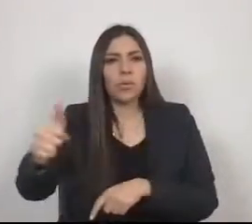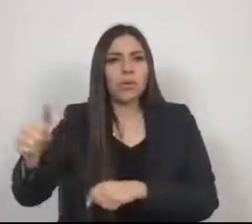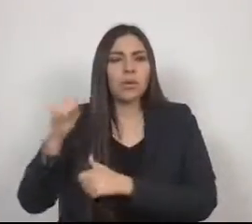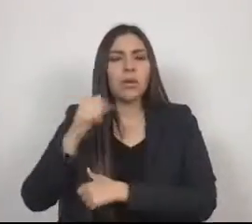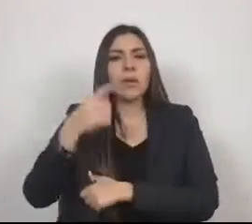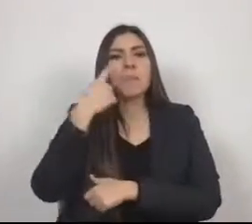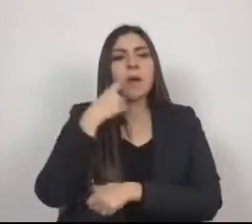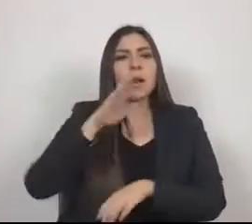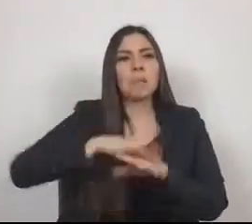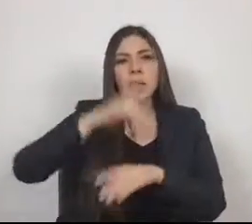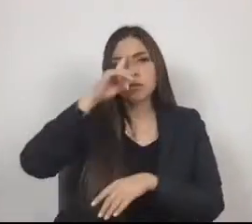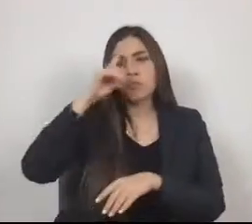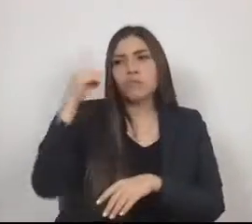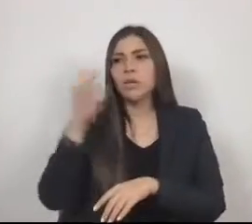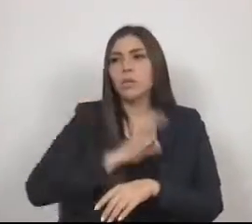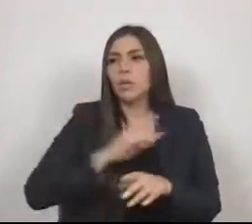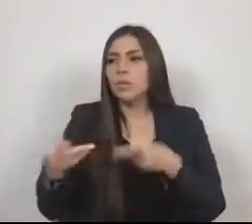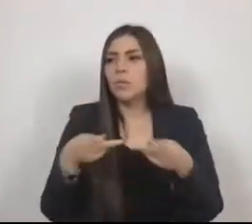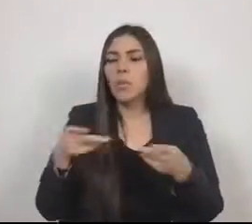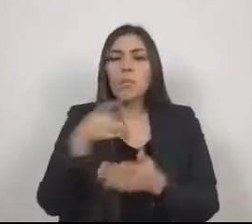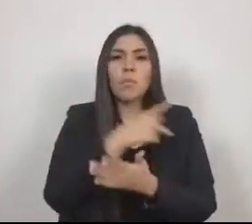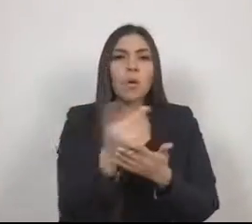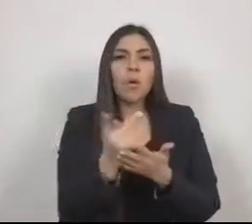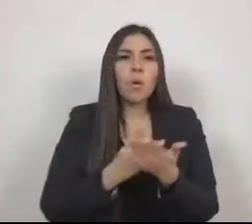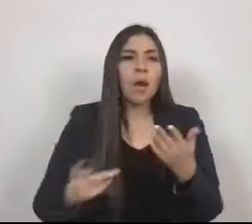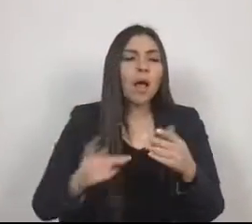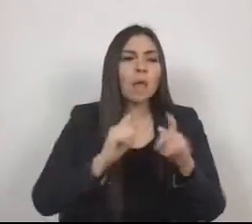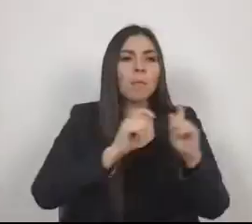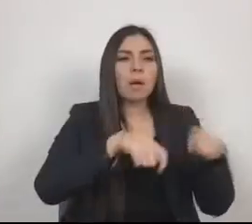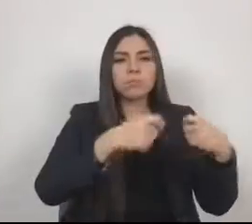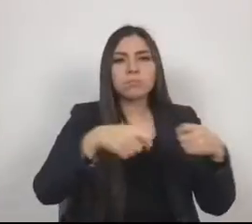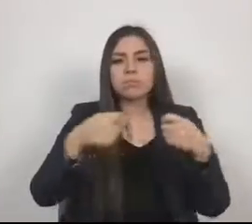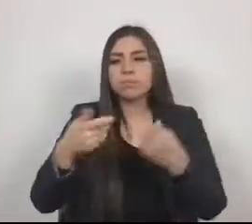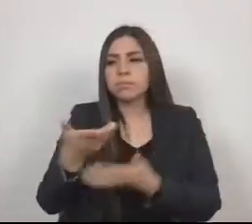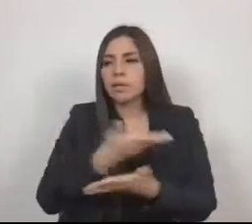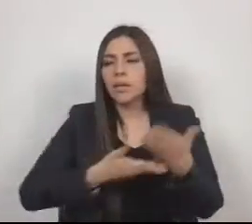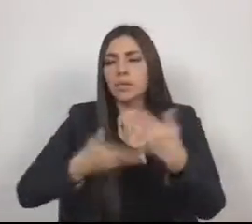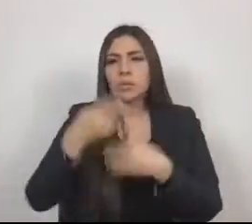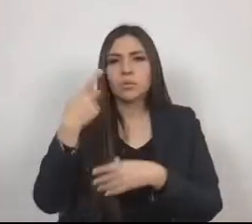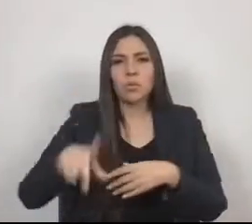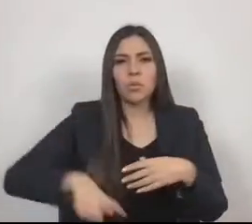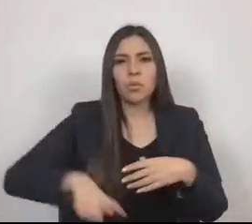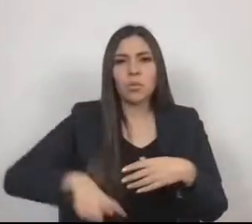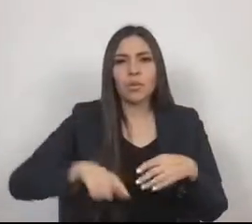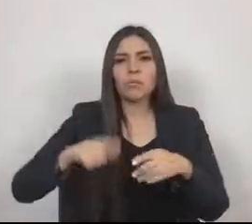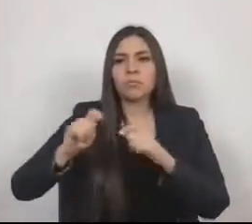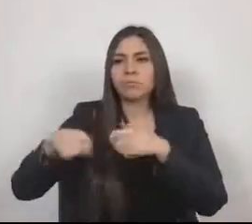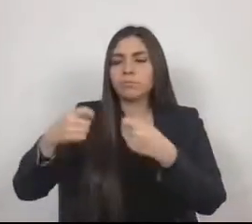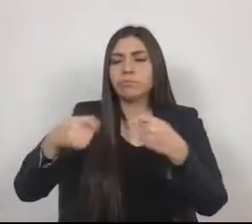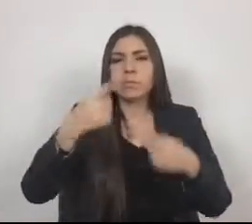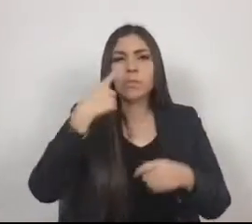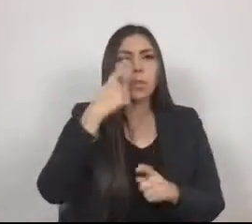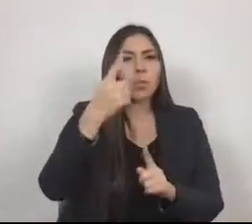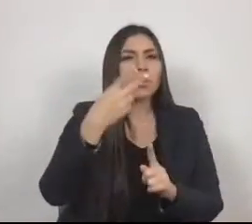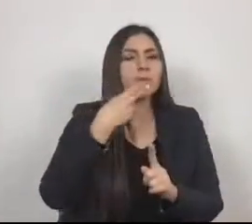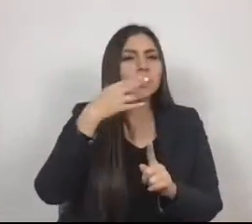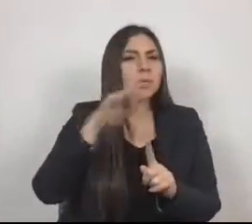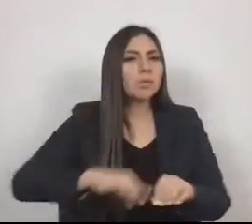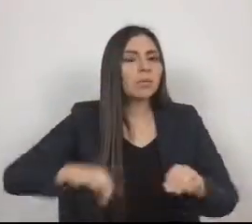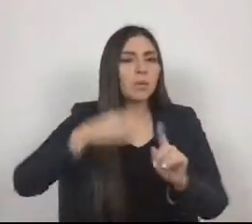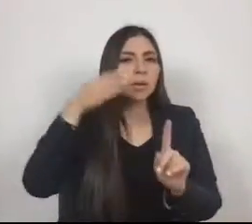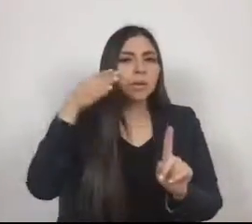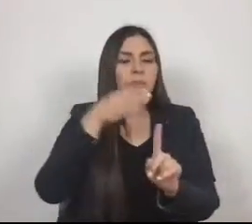programas y distribución de los servicios públicos, todo ello con una característica fundamental. Son elegidas